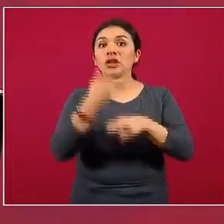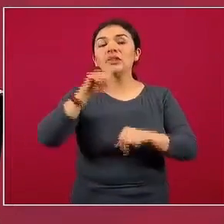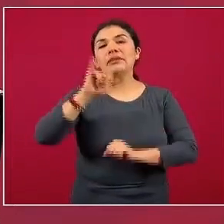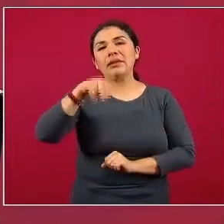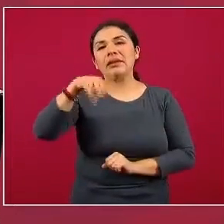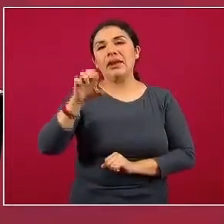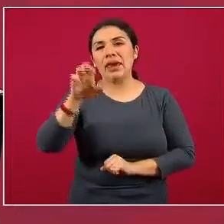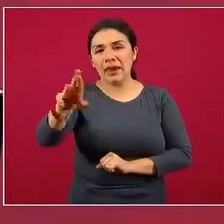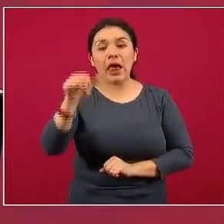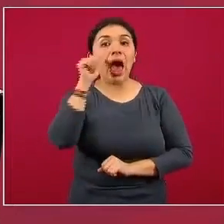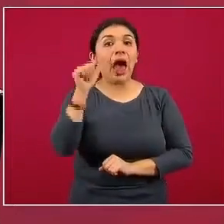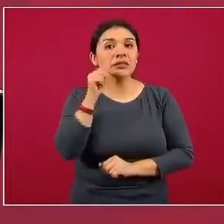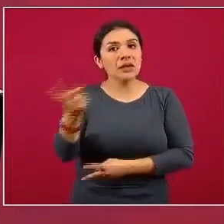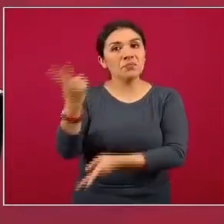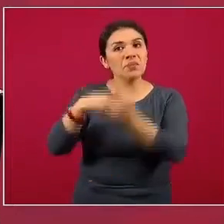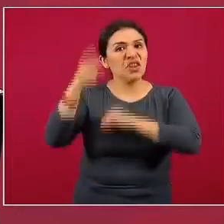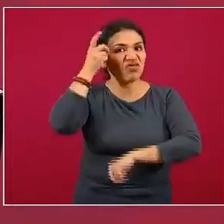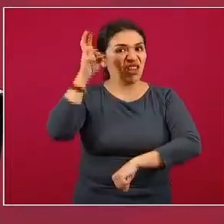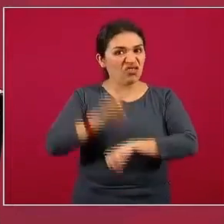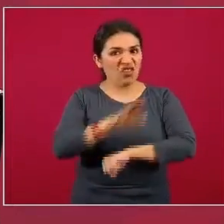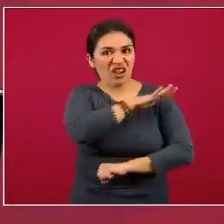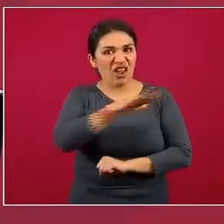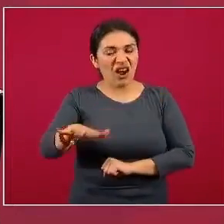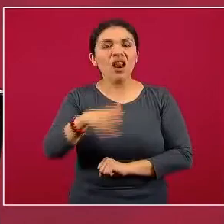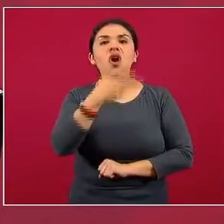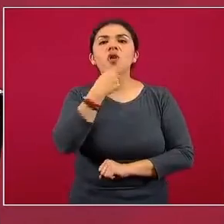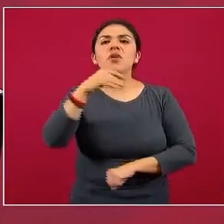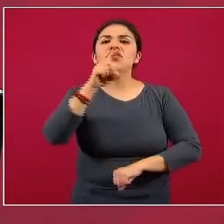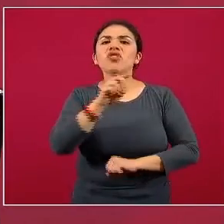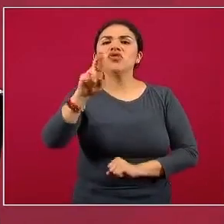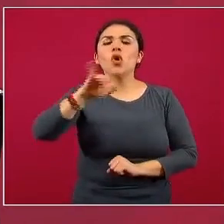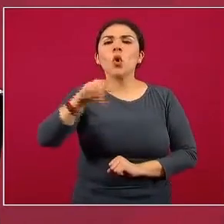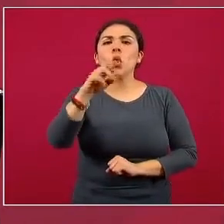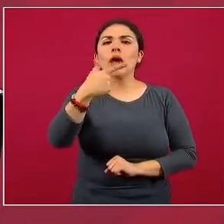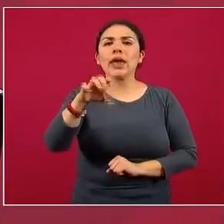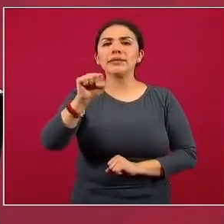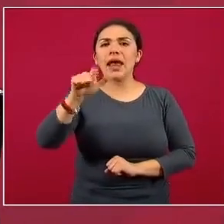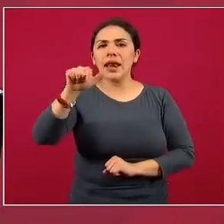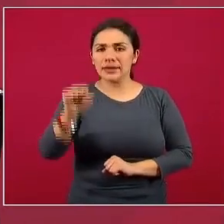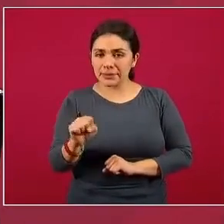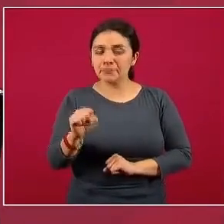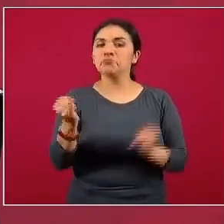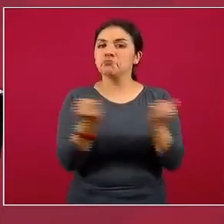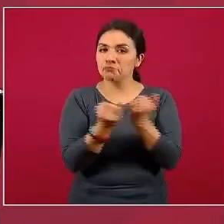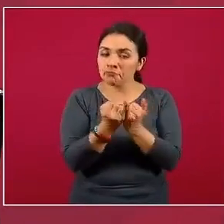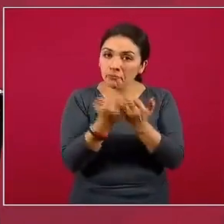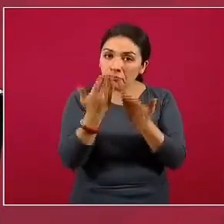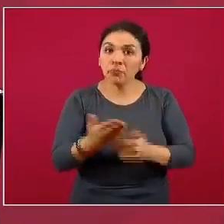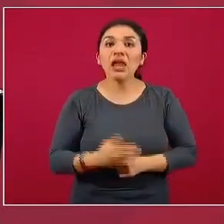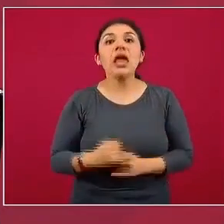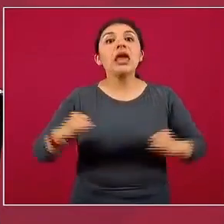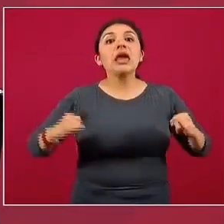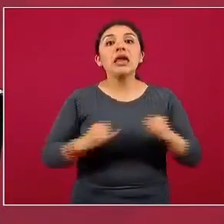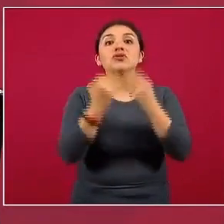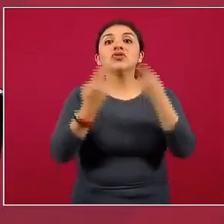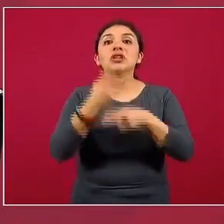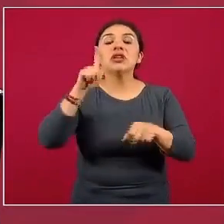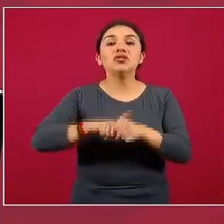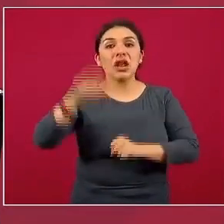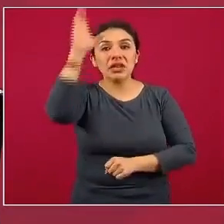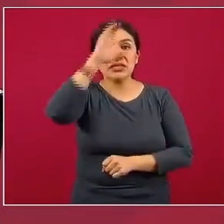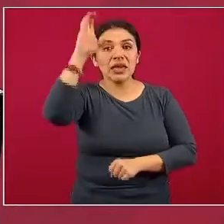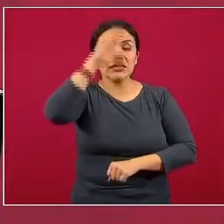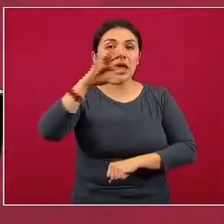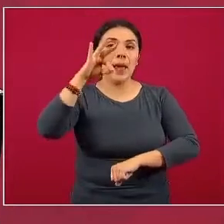Respiratorias, ayer vino su director general, el doctor Jorge Salas Hernández. El Instituto Nacional de Ciencias